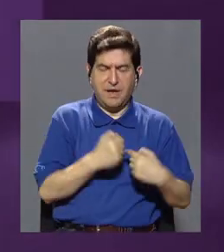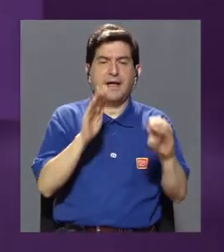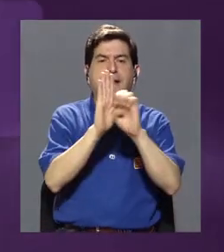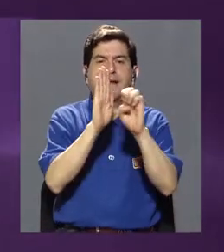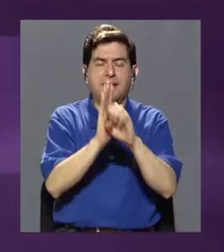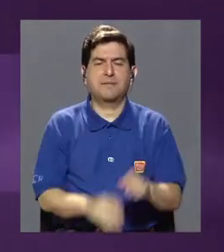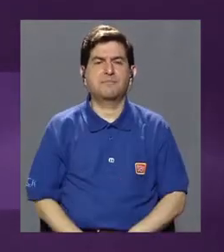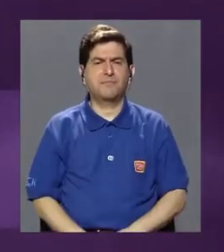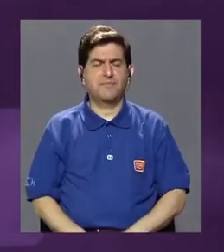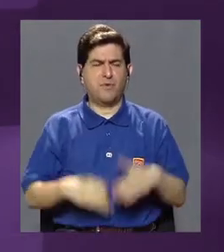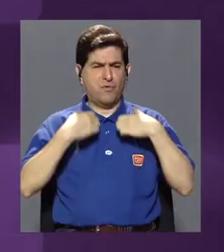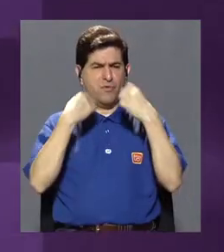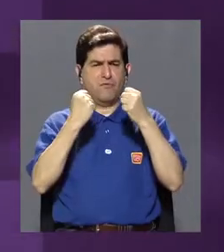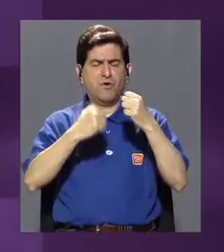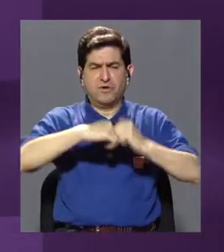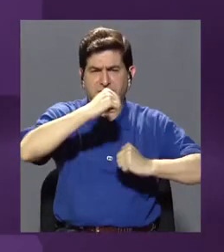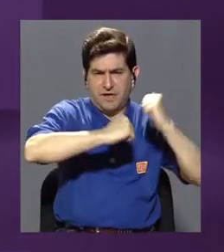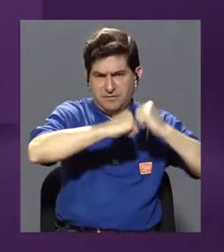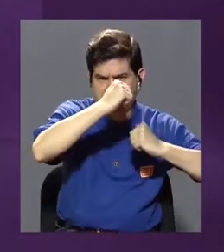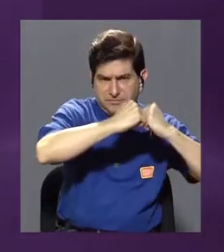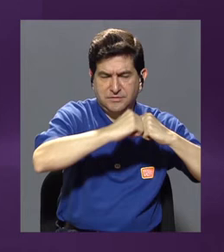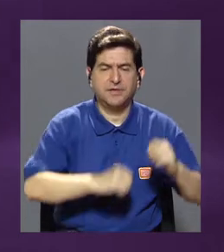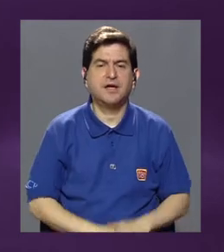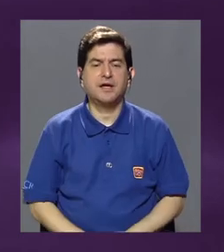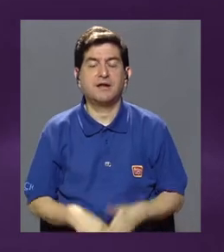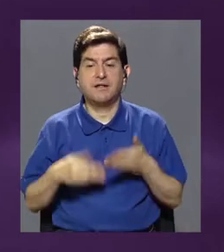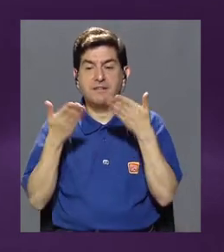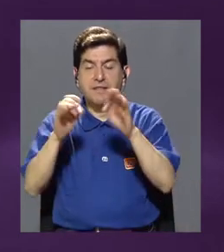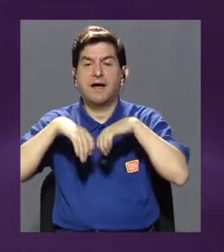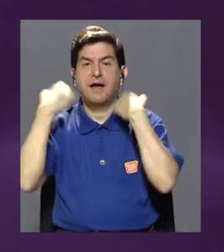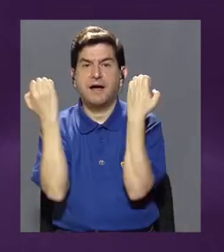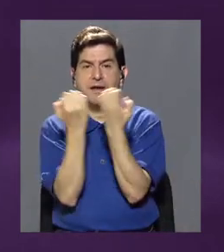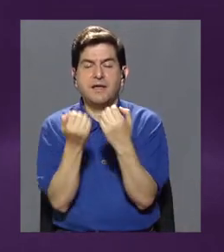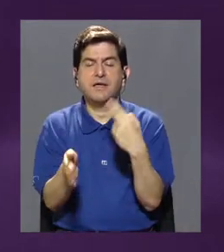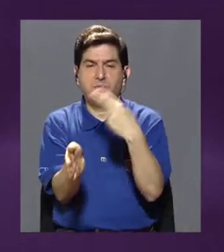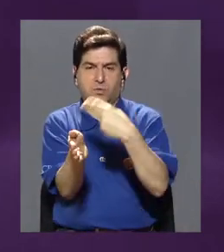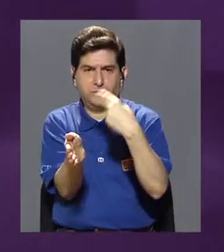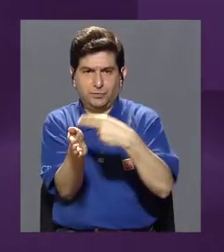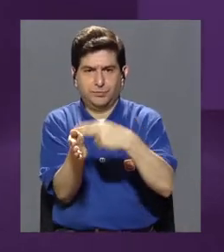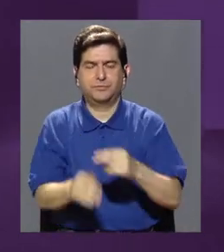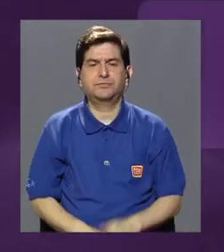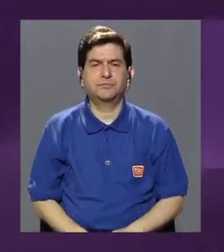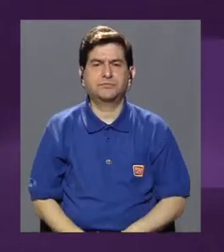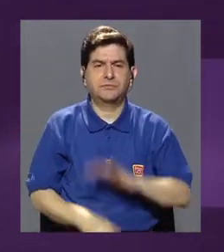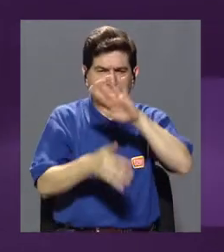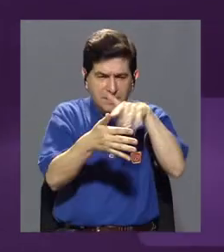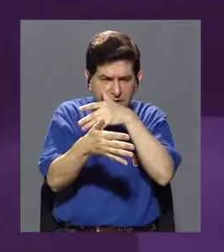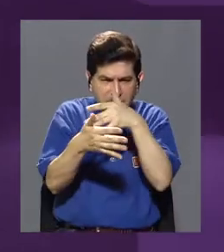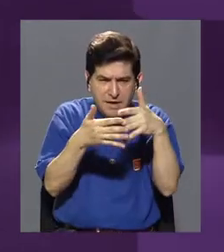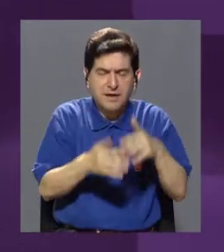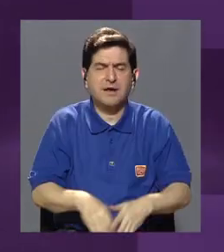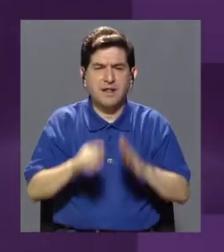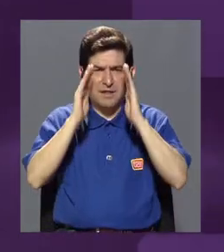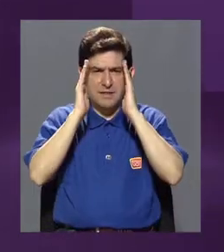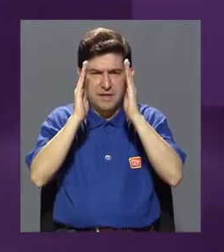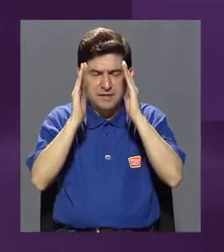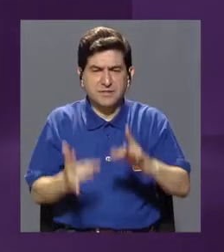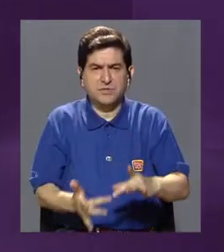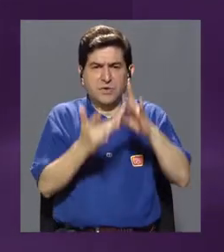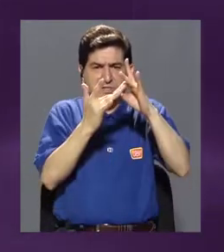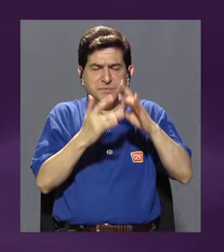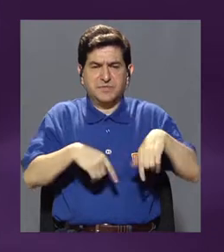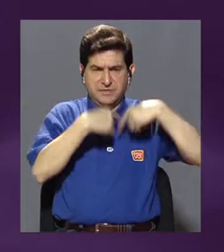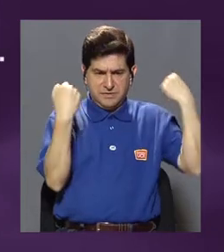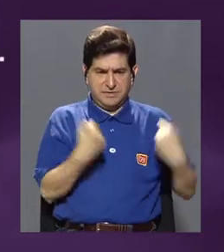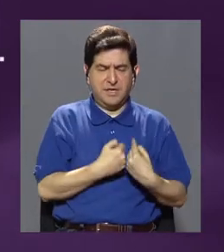cardiopatías, por ejemplo, fortalecimiento de infraestructura, dotación de equipos en hospitales, jornadas de atención